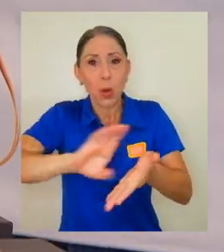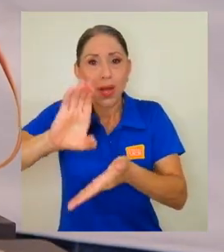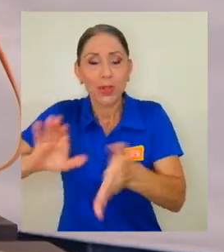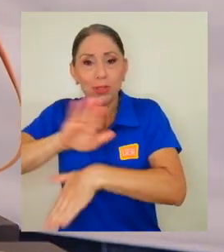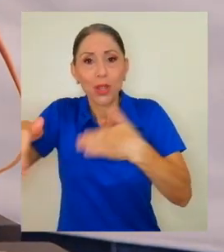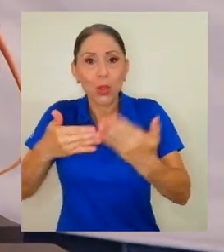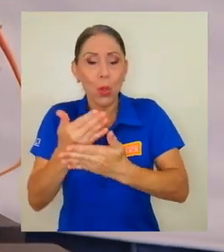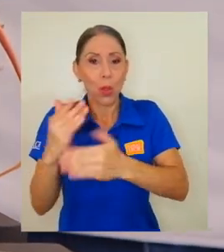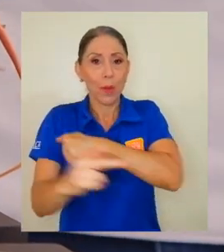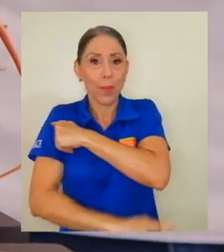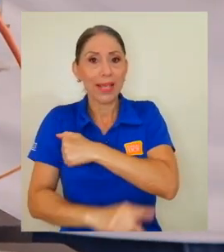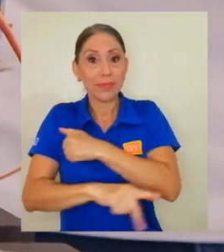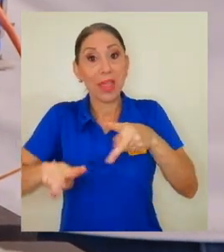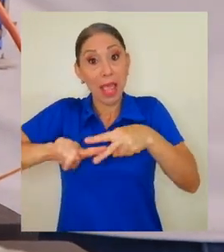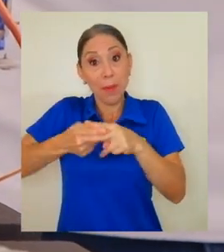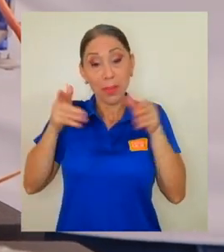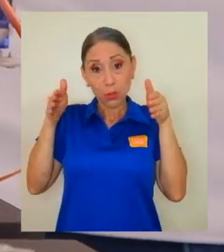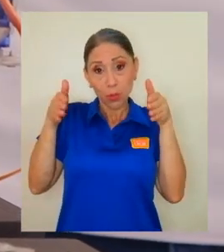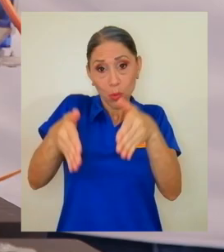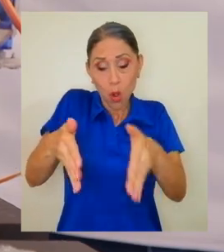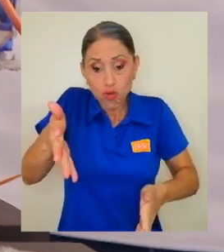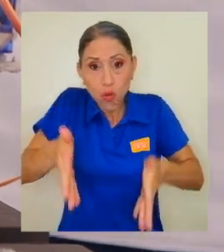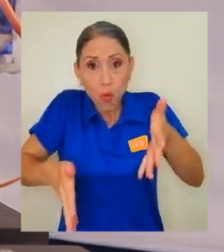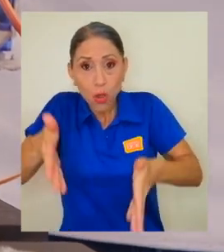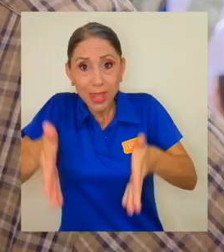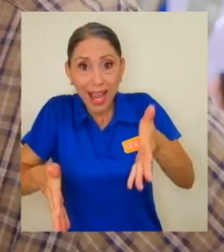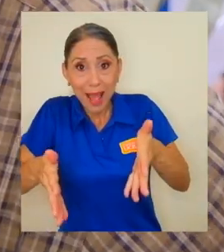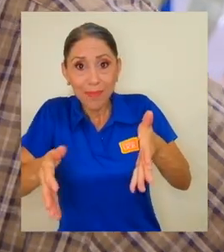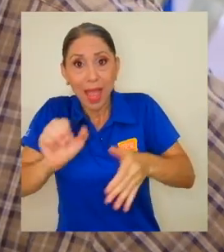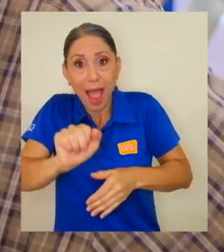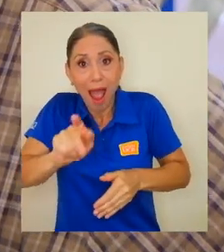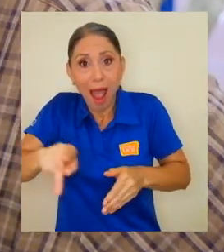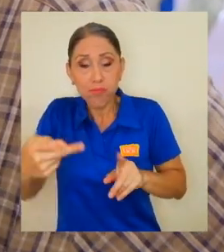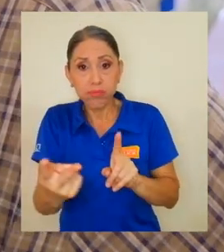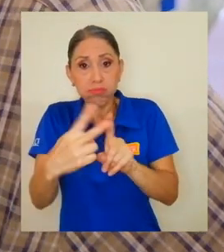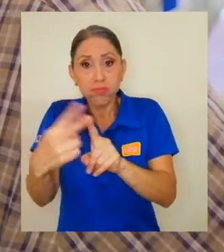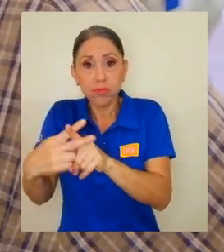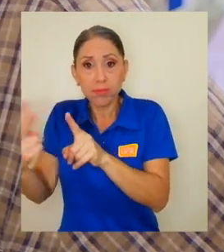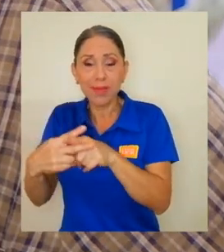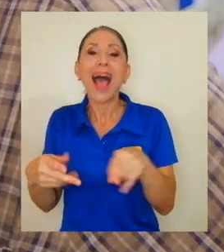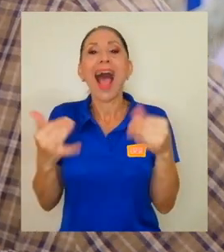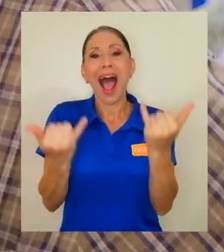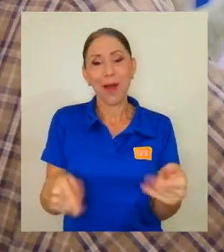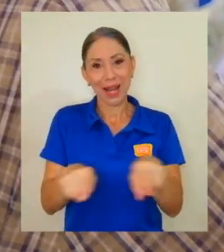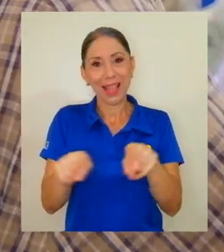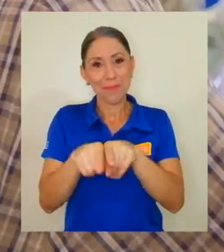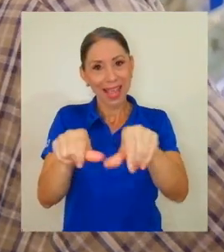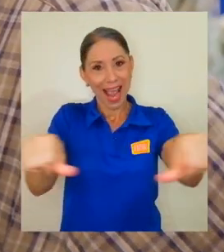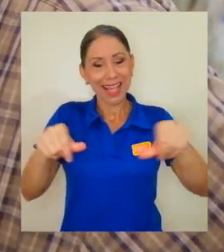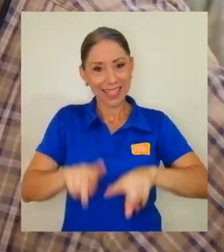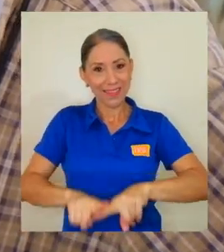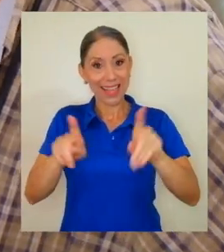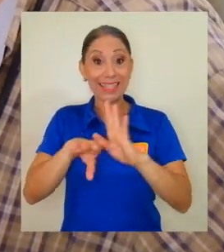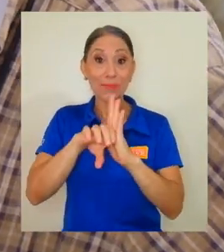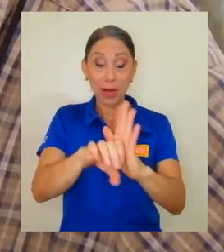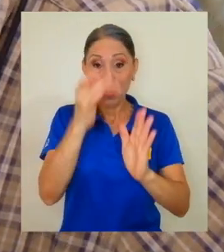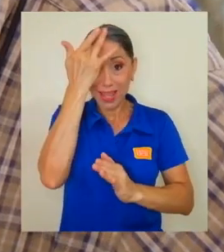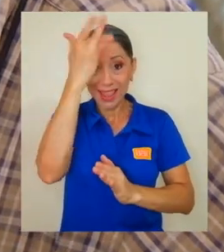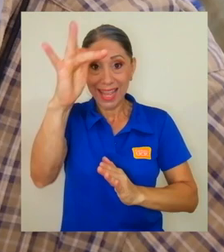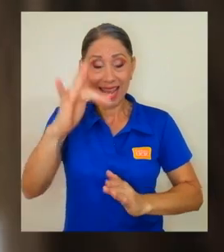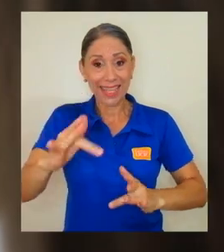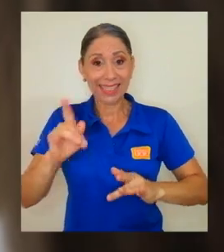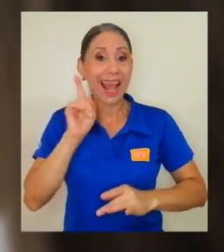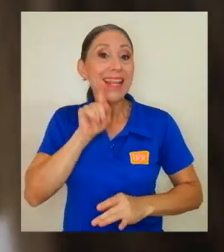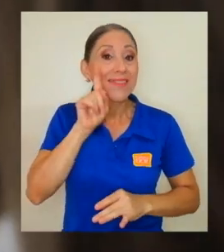Aunque comenzó con un enfoque en robótica y sus aplicaciones, ahora también integra otras áreas como inteligencia artificial y sensores.